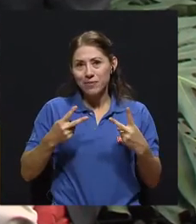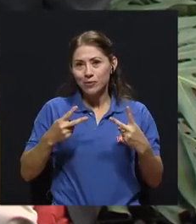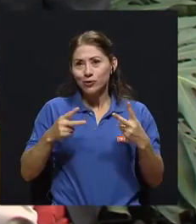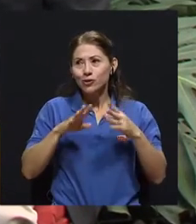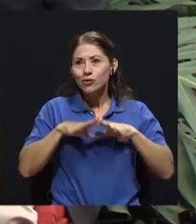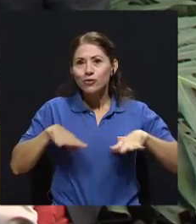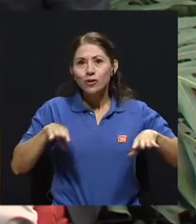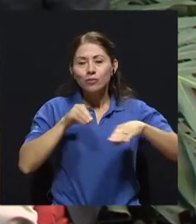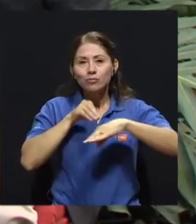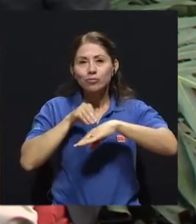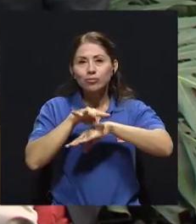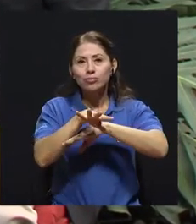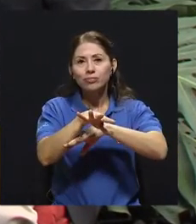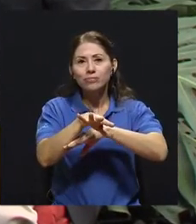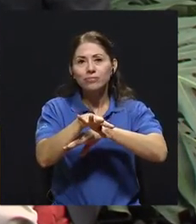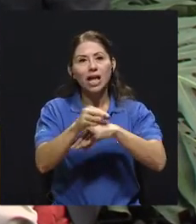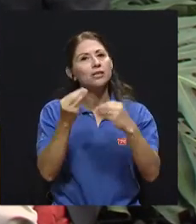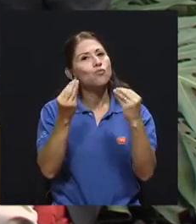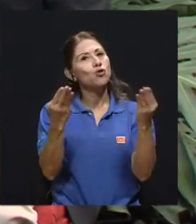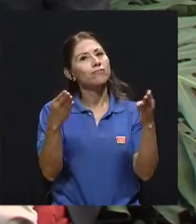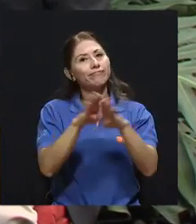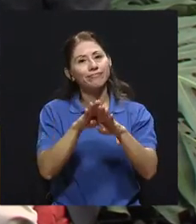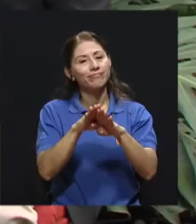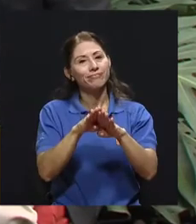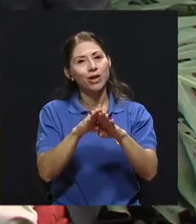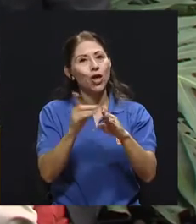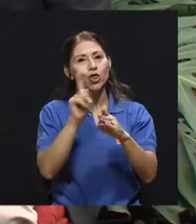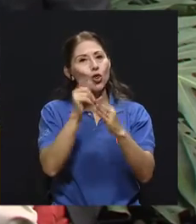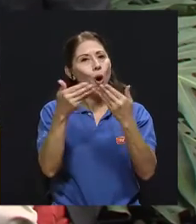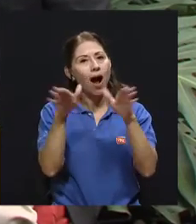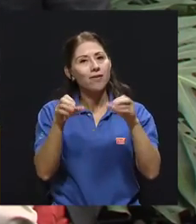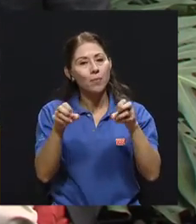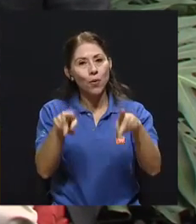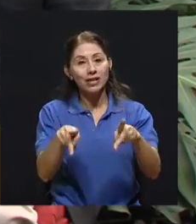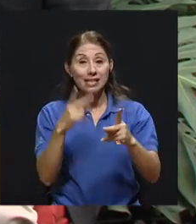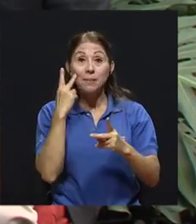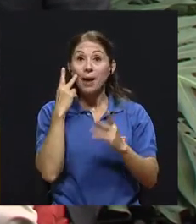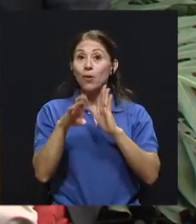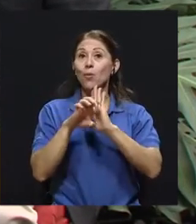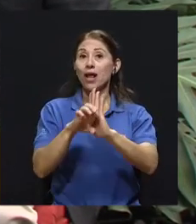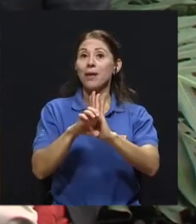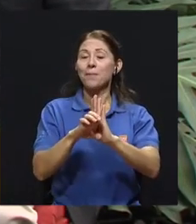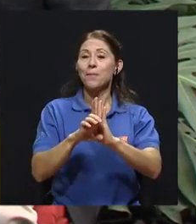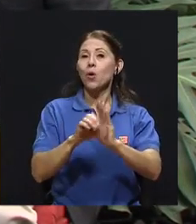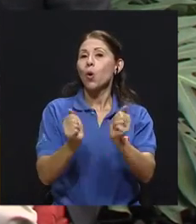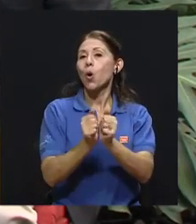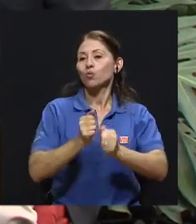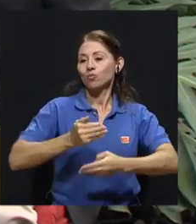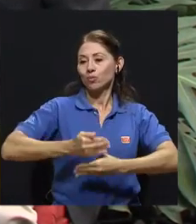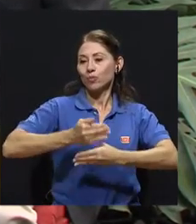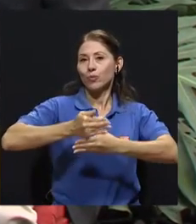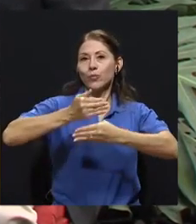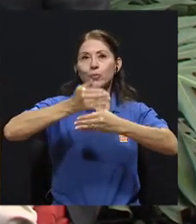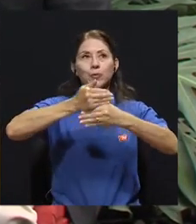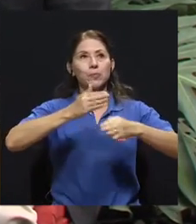vivimos, tampoco abre muchas puertas, ¿verdad? Veámoslo, por ejemplo, a nivel de infraestructura.